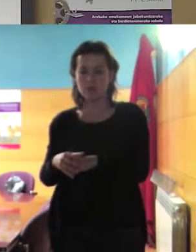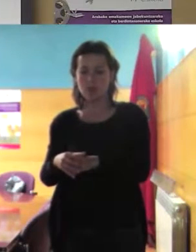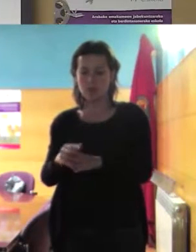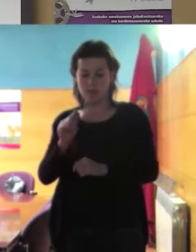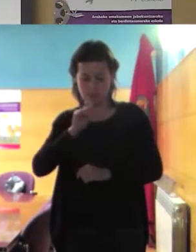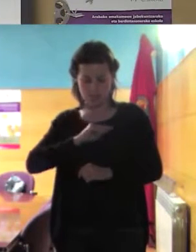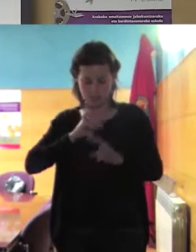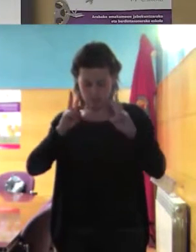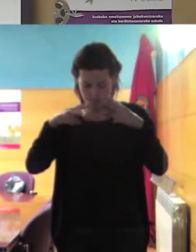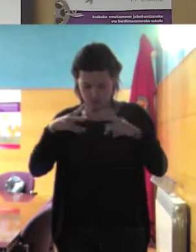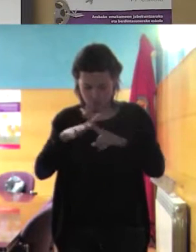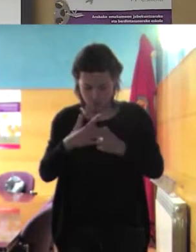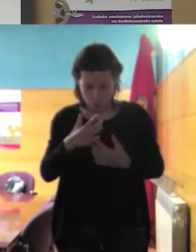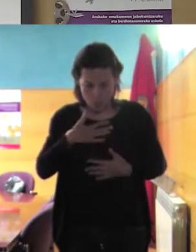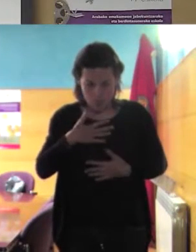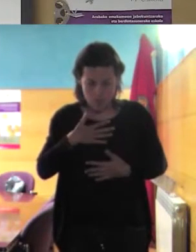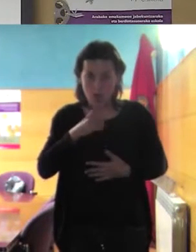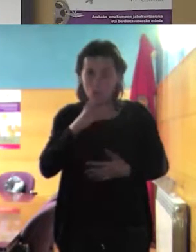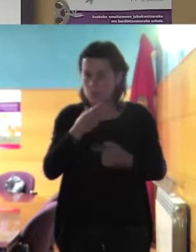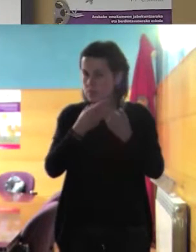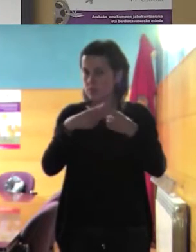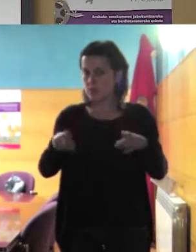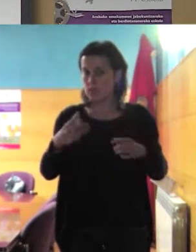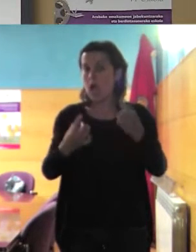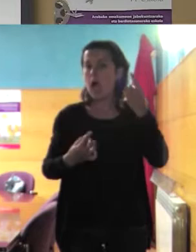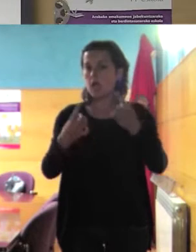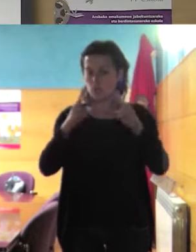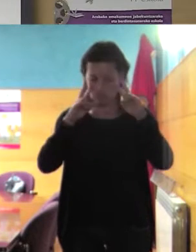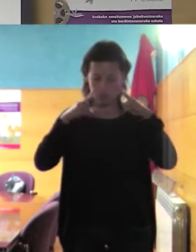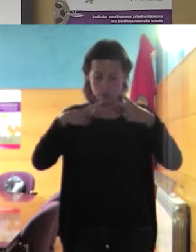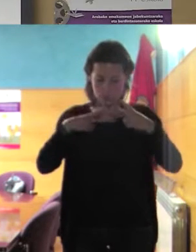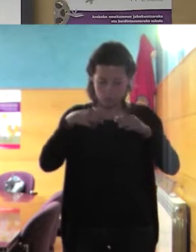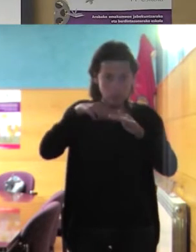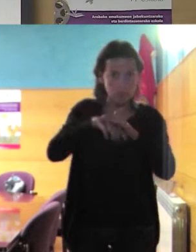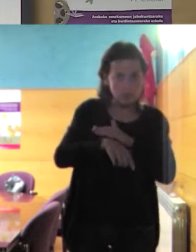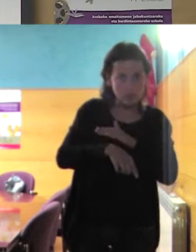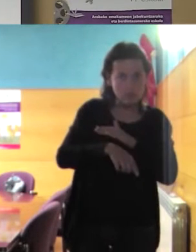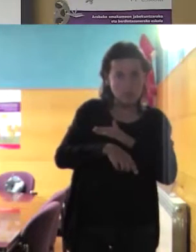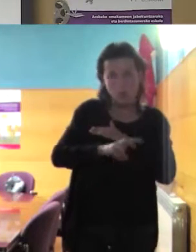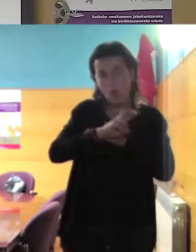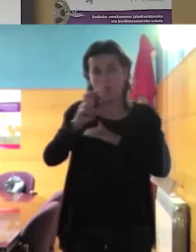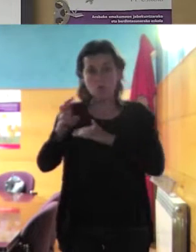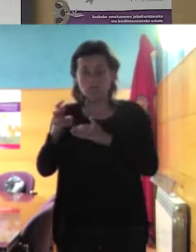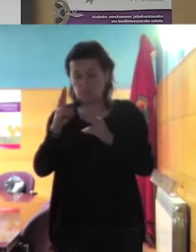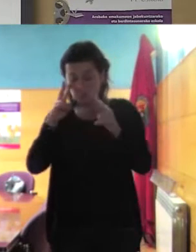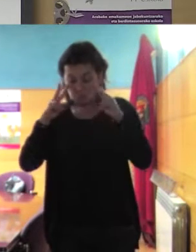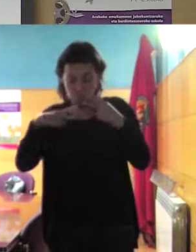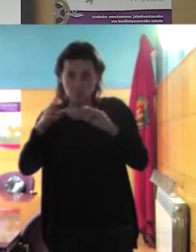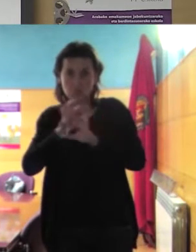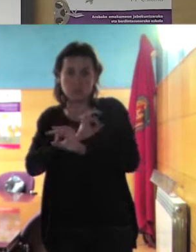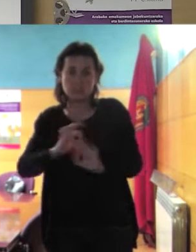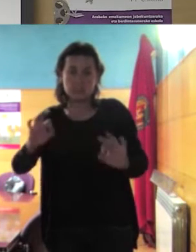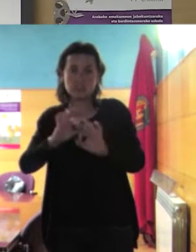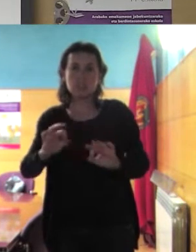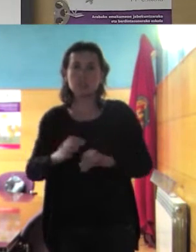y hay gente que la tiene muy trabajada y hay gente que la tiene poco trabajada en los distintos patriarcados y hay gente que se ha